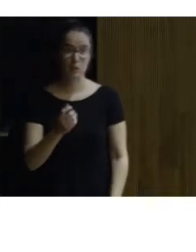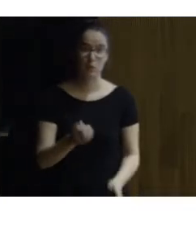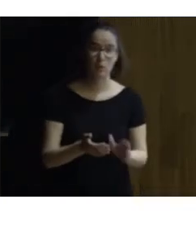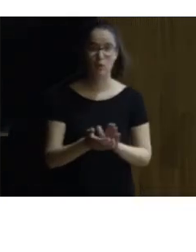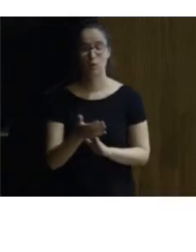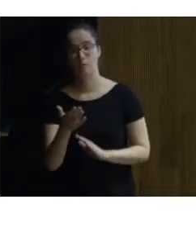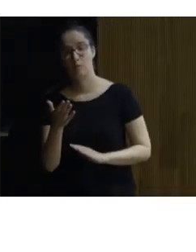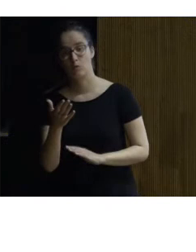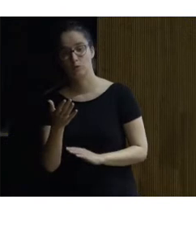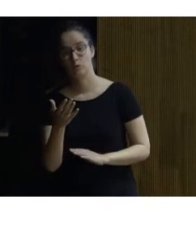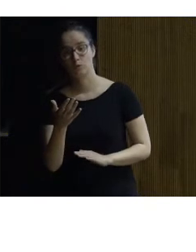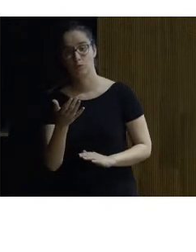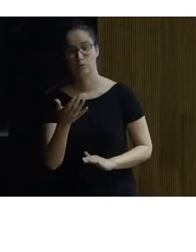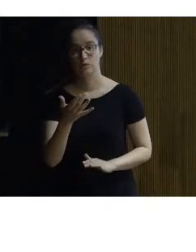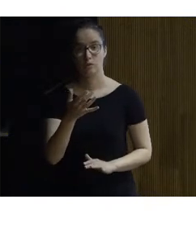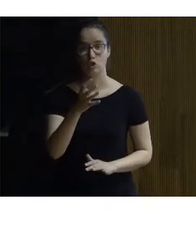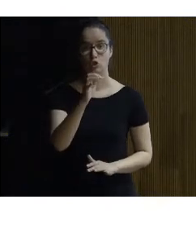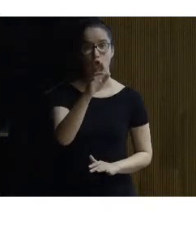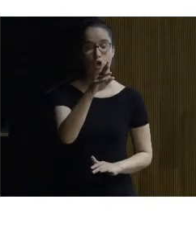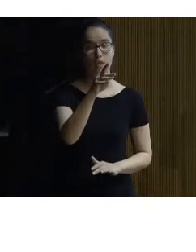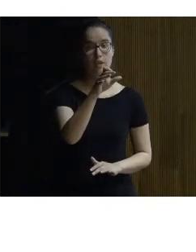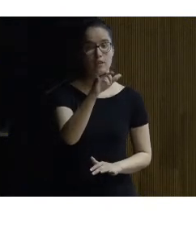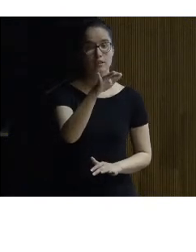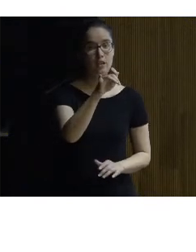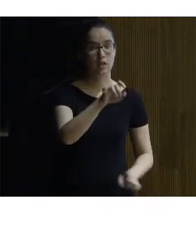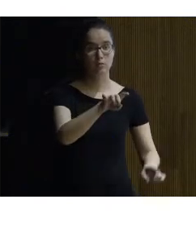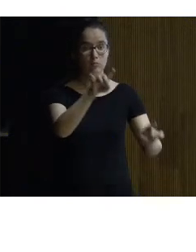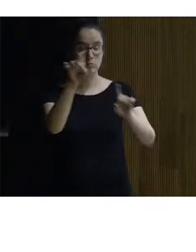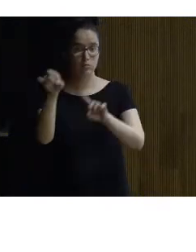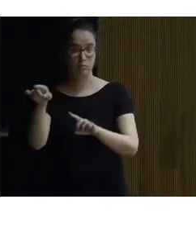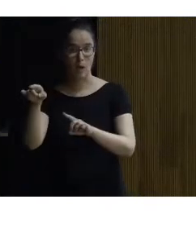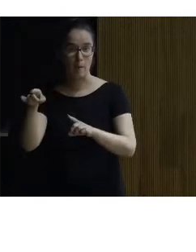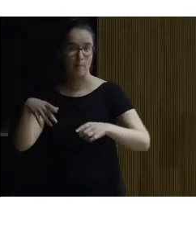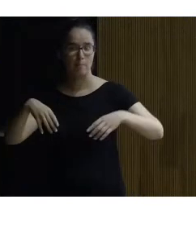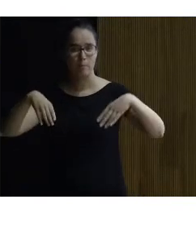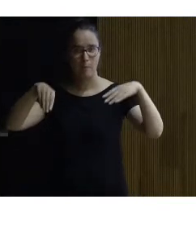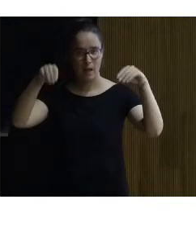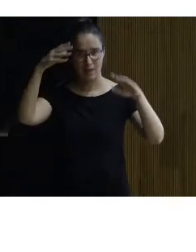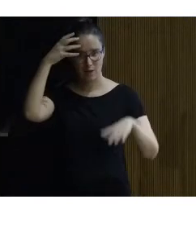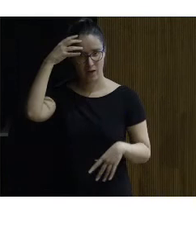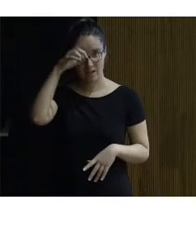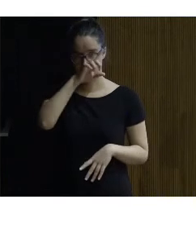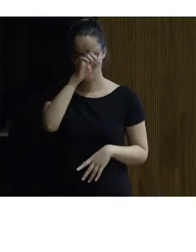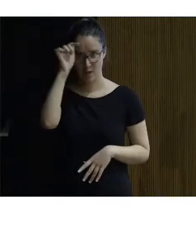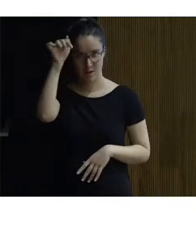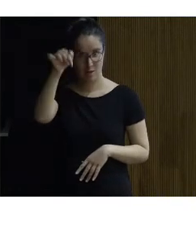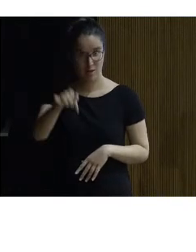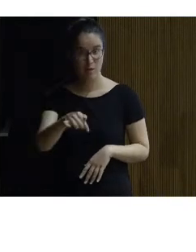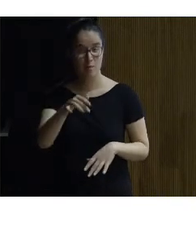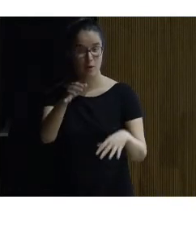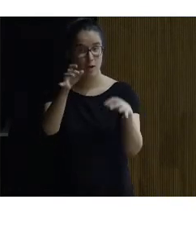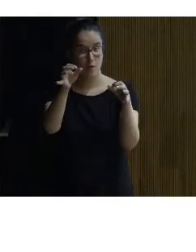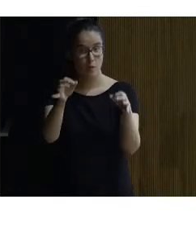perdón nos vamos de Tordesillas y nos vamos al Palacio Real de Madrid ¿por qué? porque igualmente